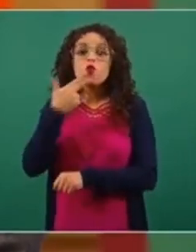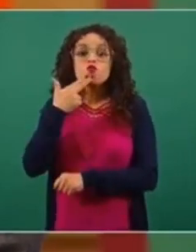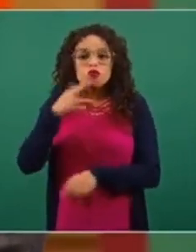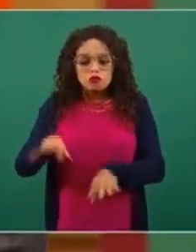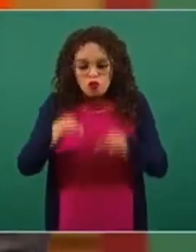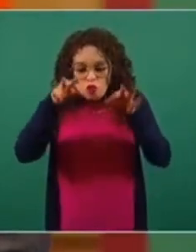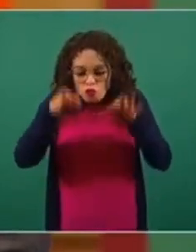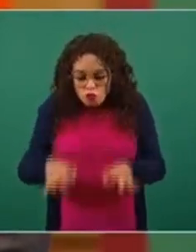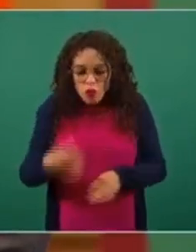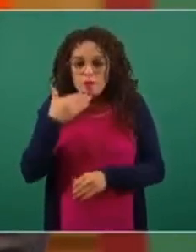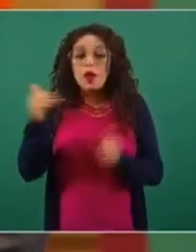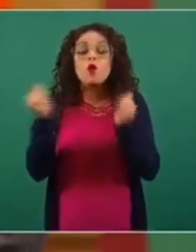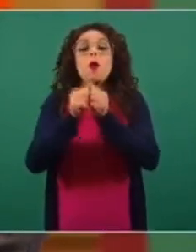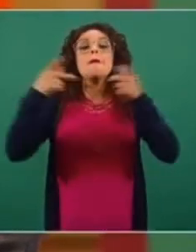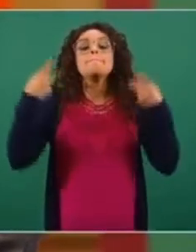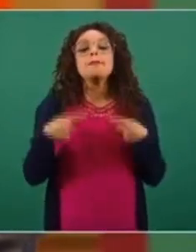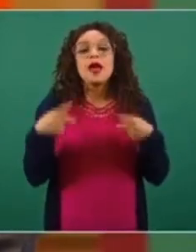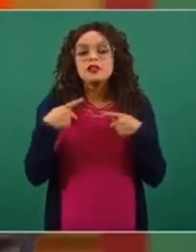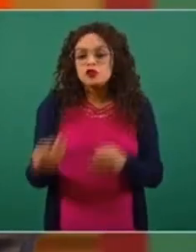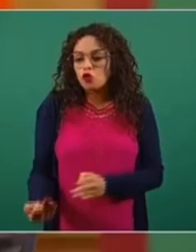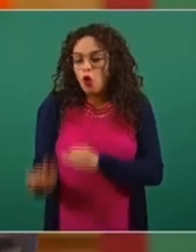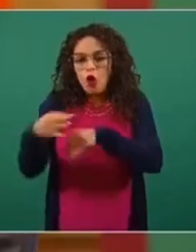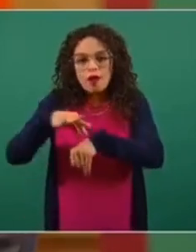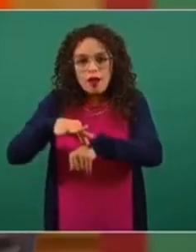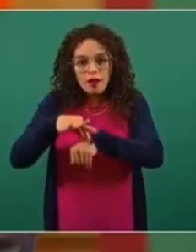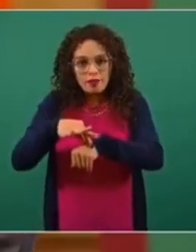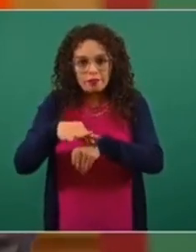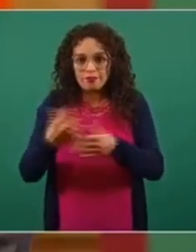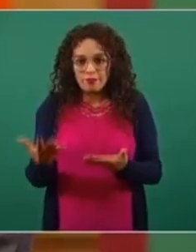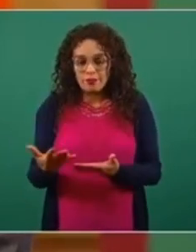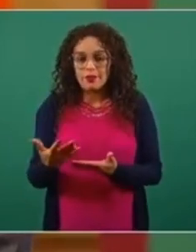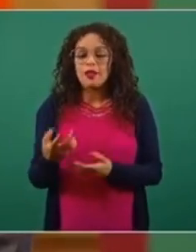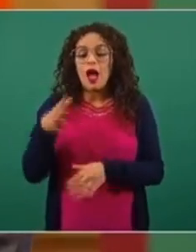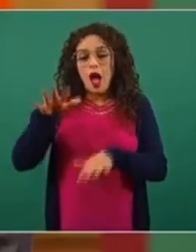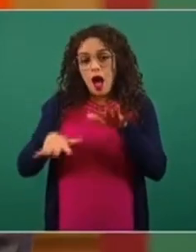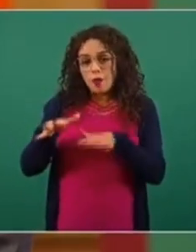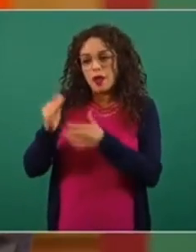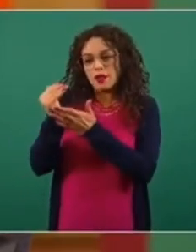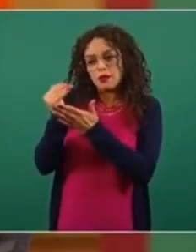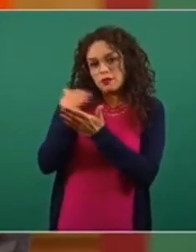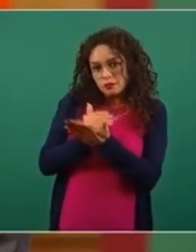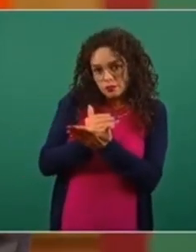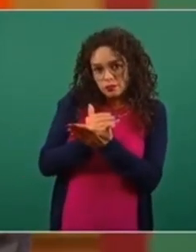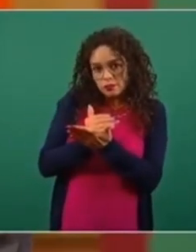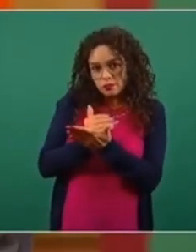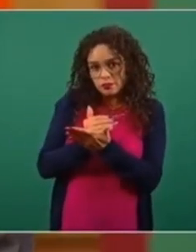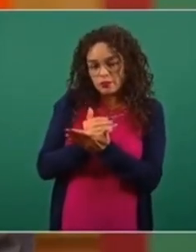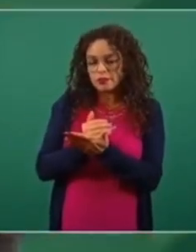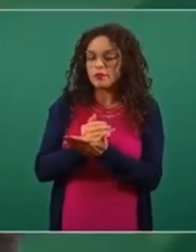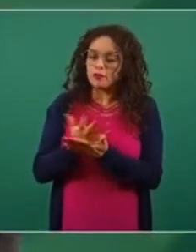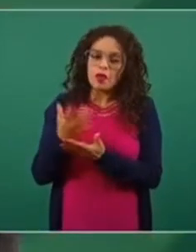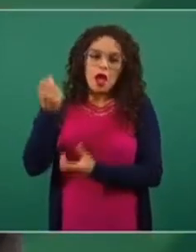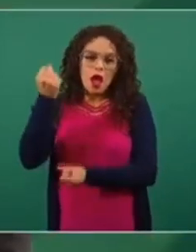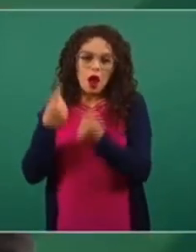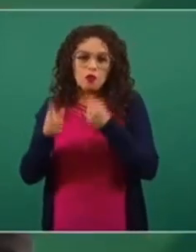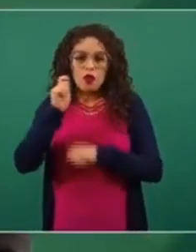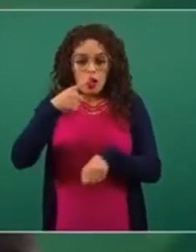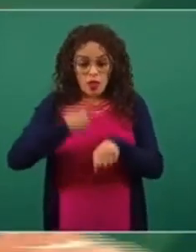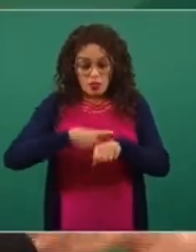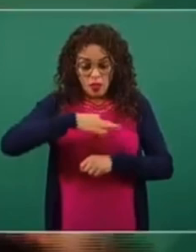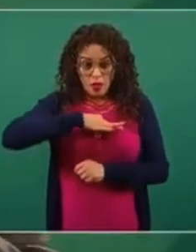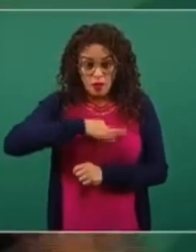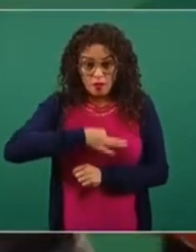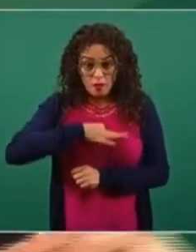veces la efectividad es menor que la eficacia. En algunas situaciones, como las enfermedades infecciosas, donde hay un